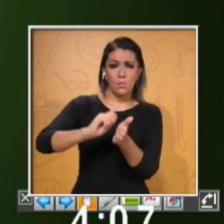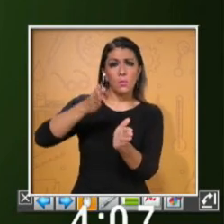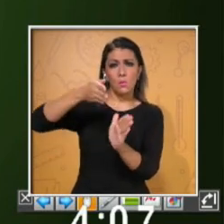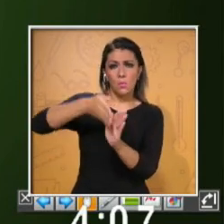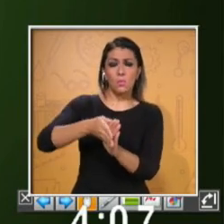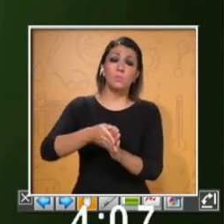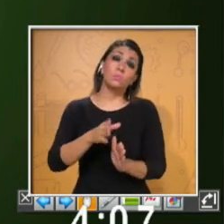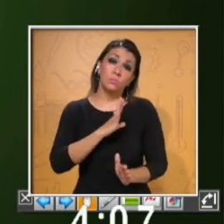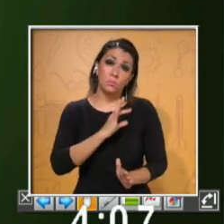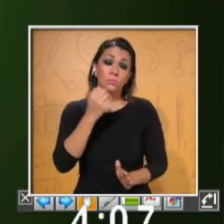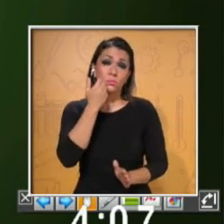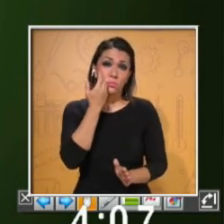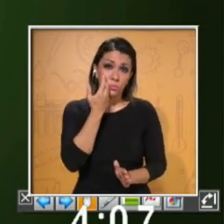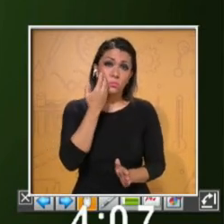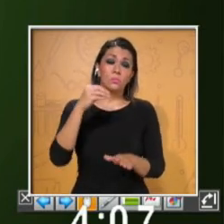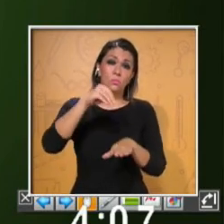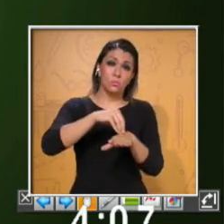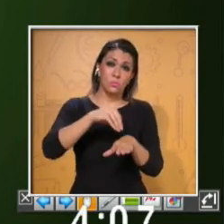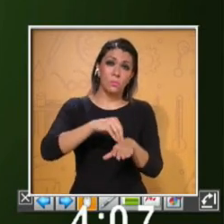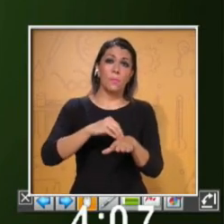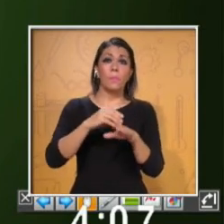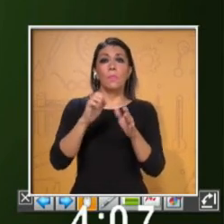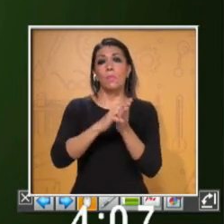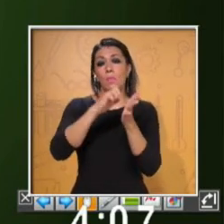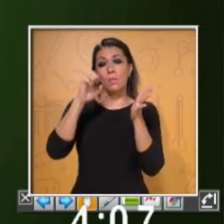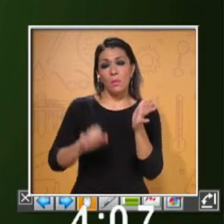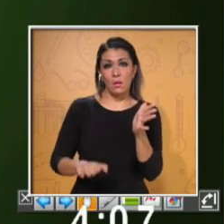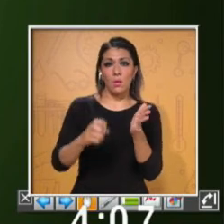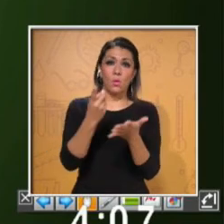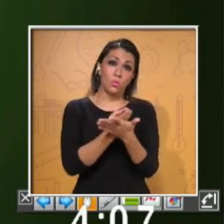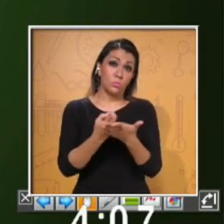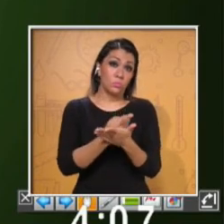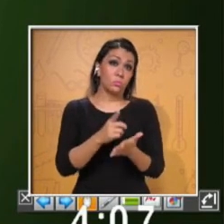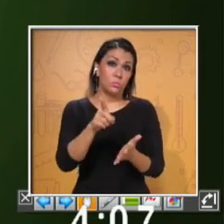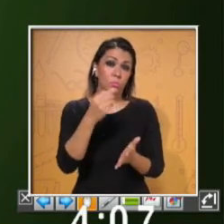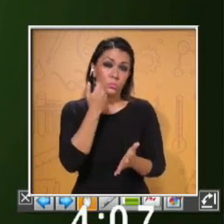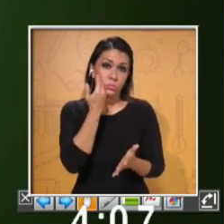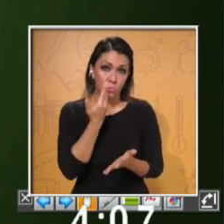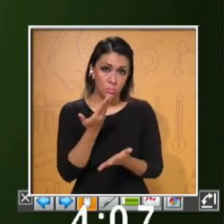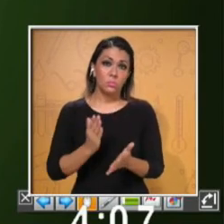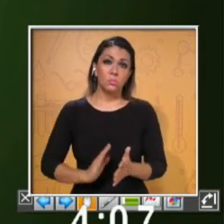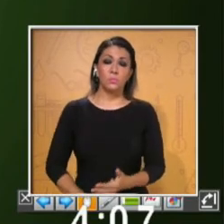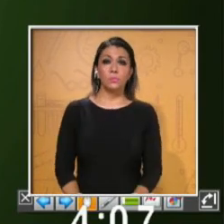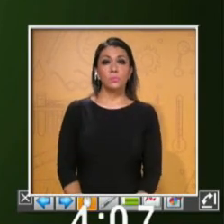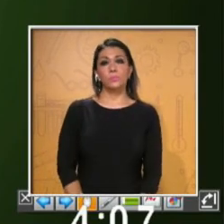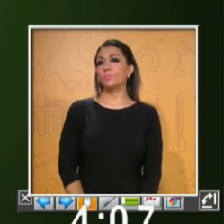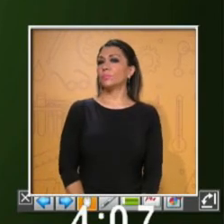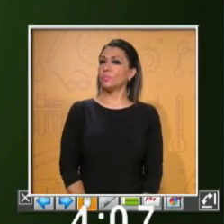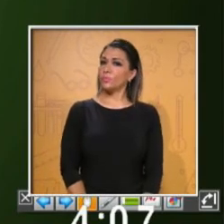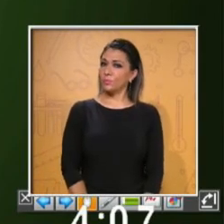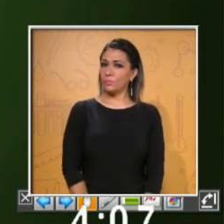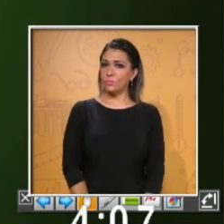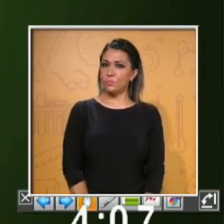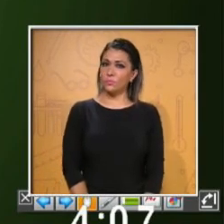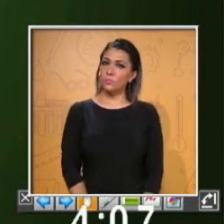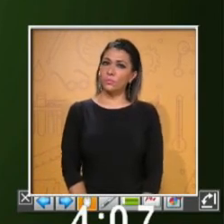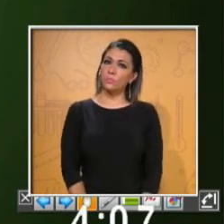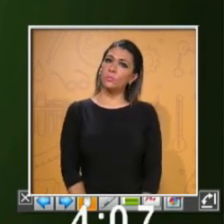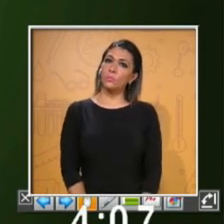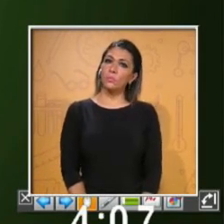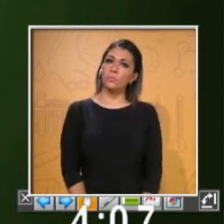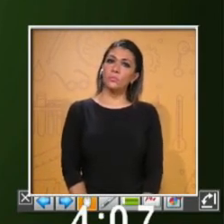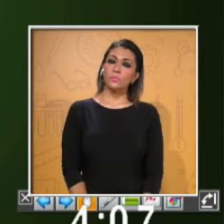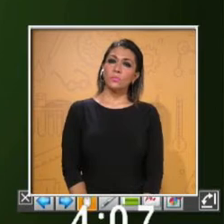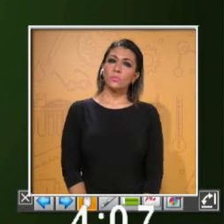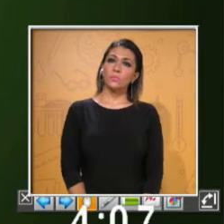agregar también algunos ejemplos y dibujos si tú lo consideras necesario. Ok, the previous knowledge. What have